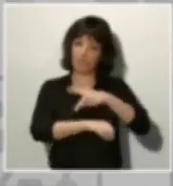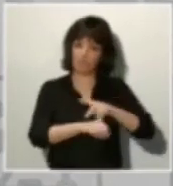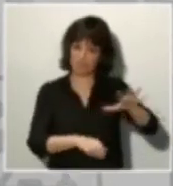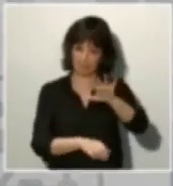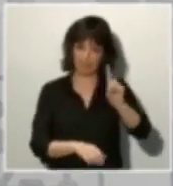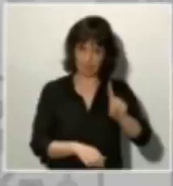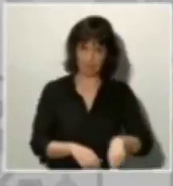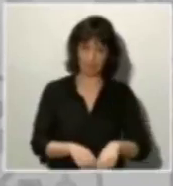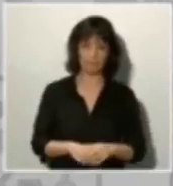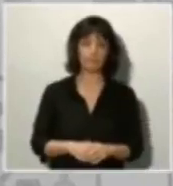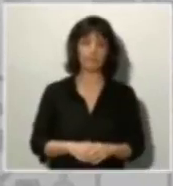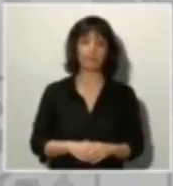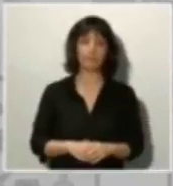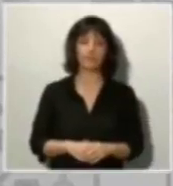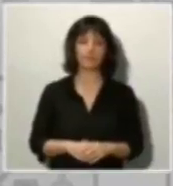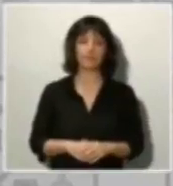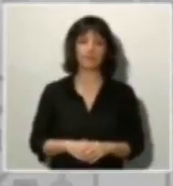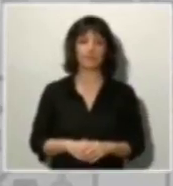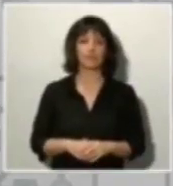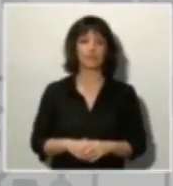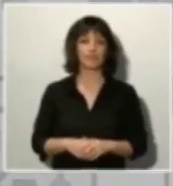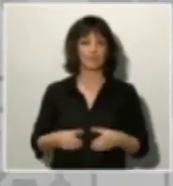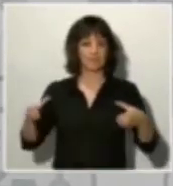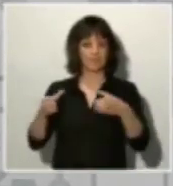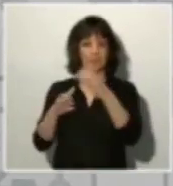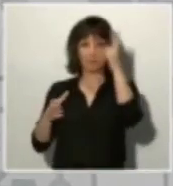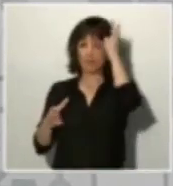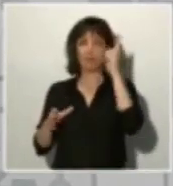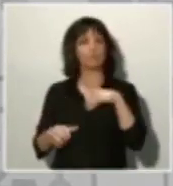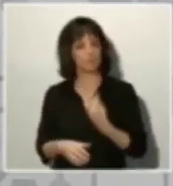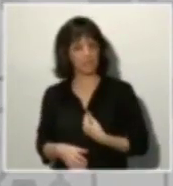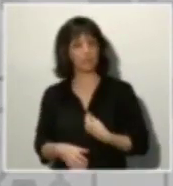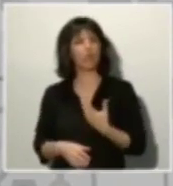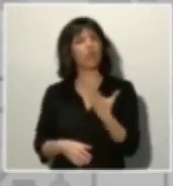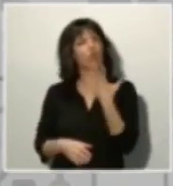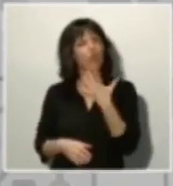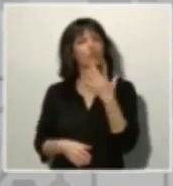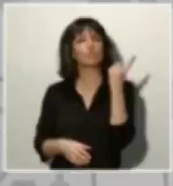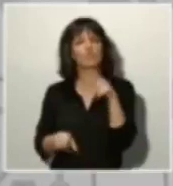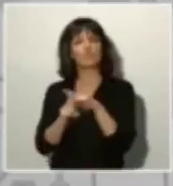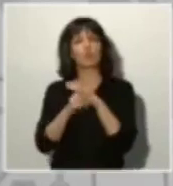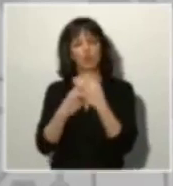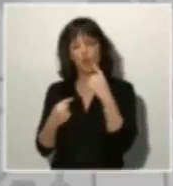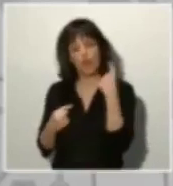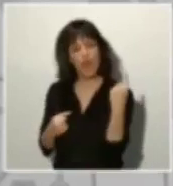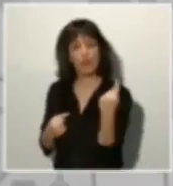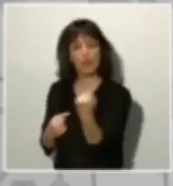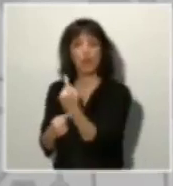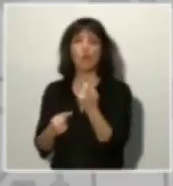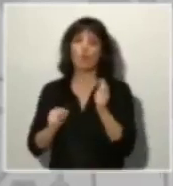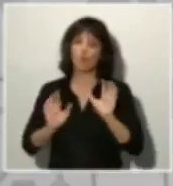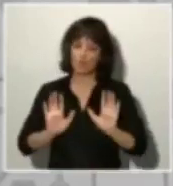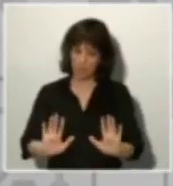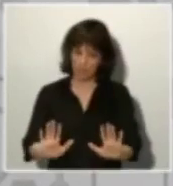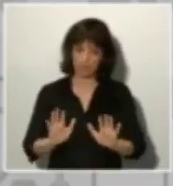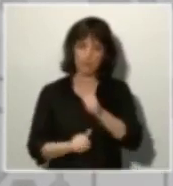Filipinas lo mismo para quienes están en Perú, conocemos la situación de todos y cada uno de ellos, con un poquito de calma y paciencia vamos a